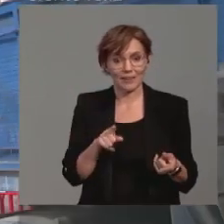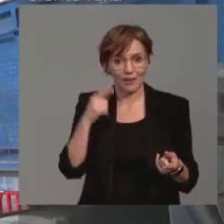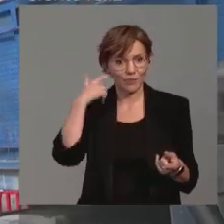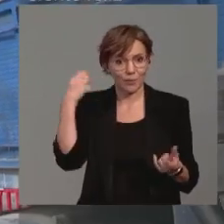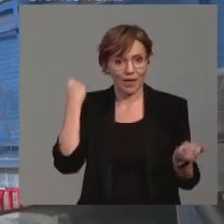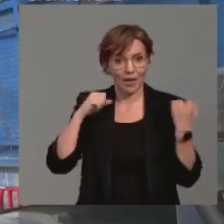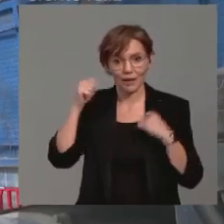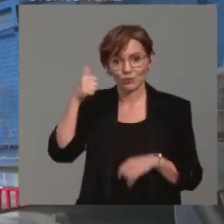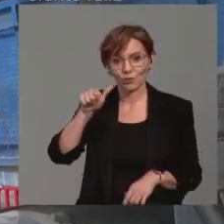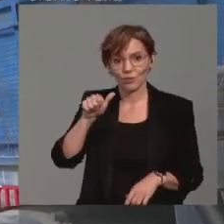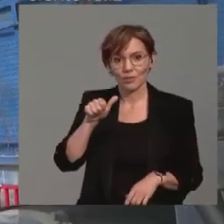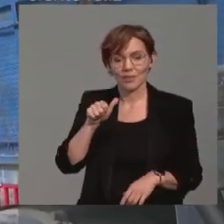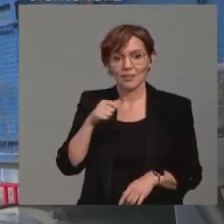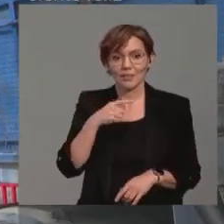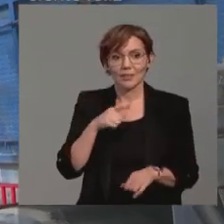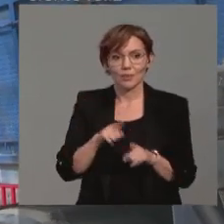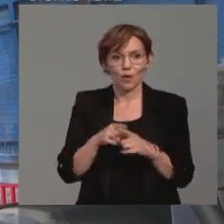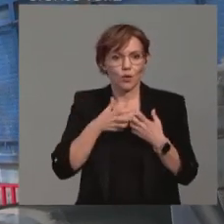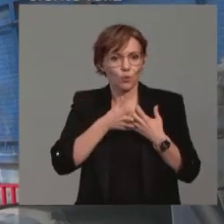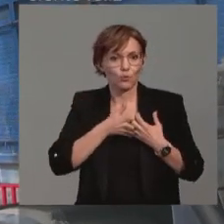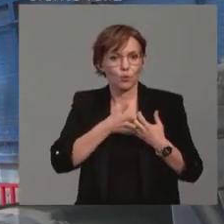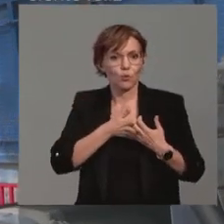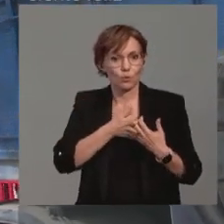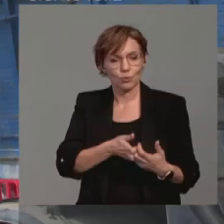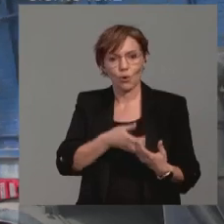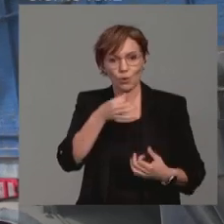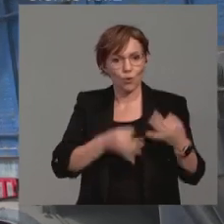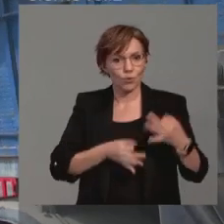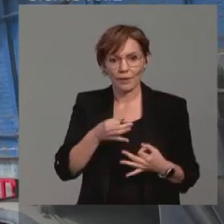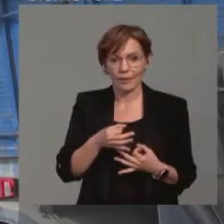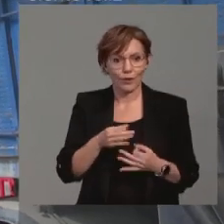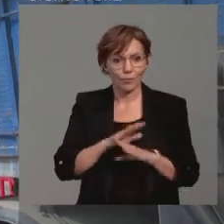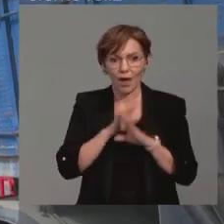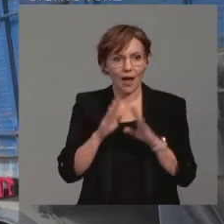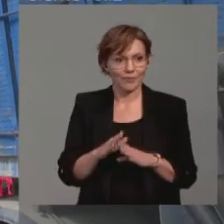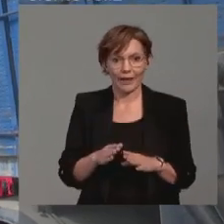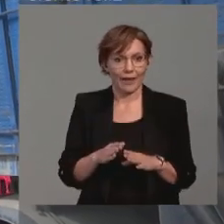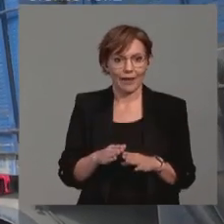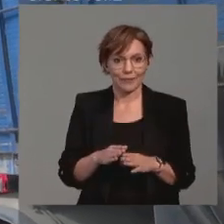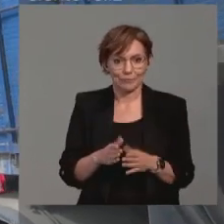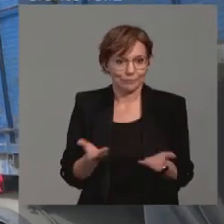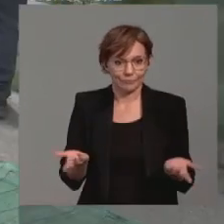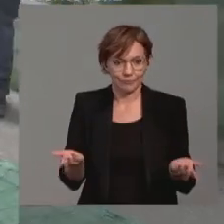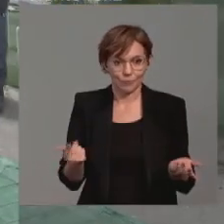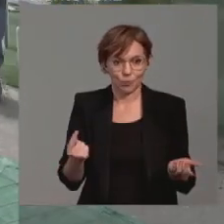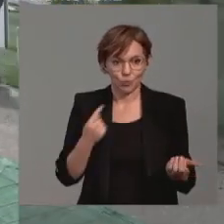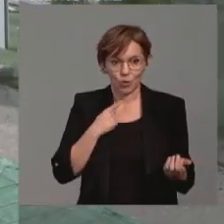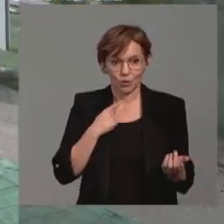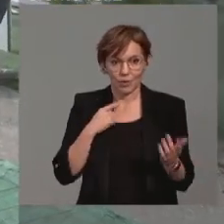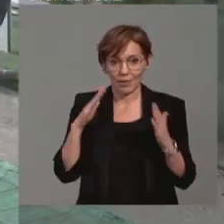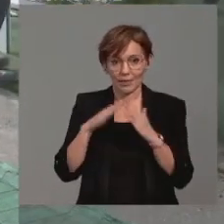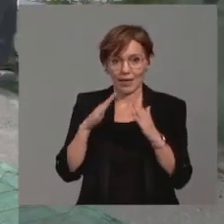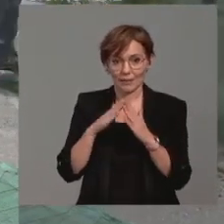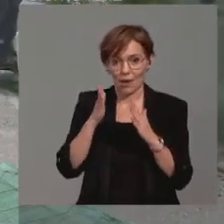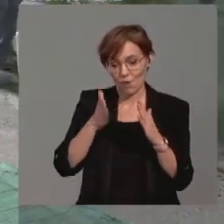Ha luchado todo por tema jurídico y va a tener que prácticamente tirar parte